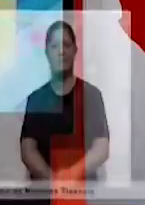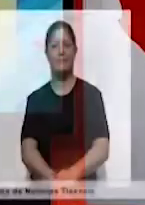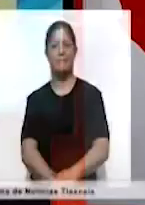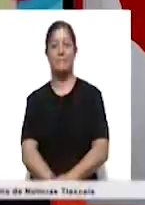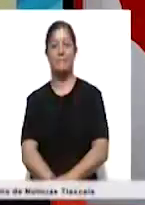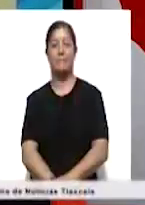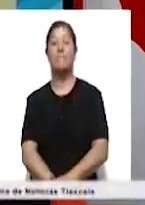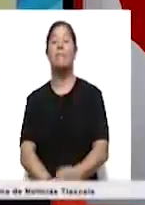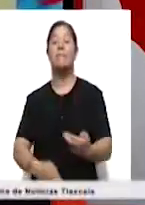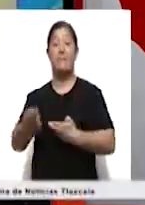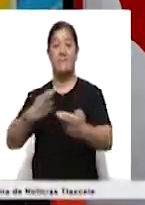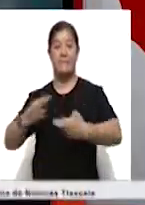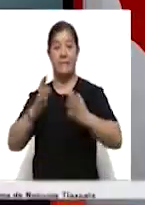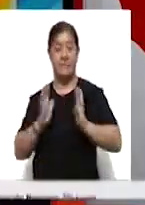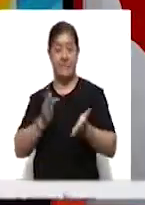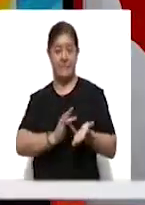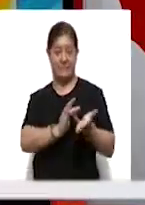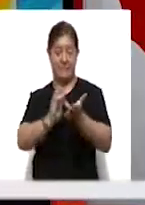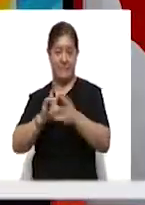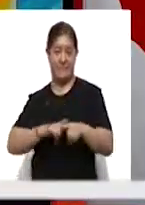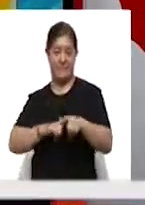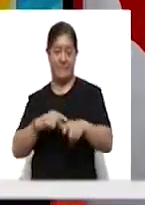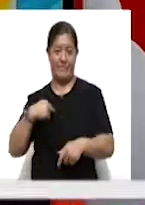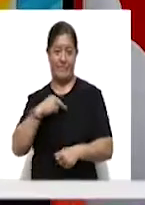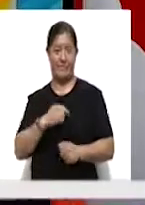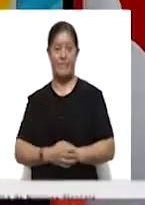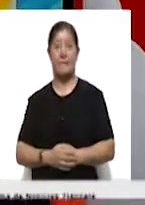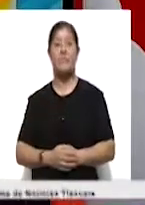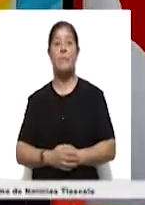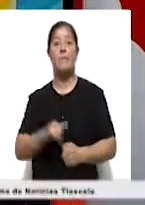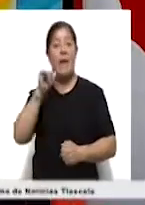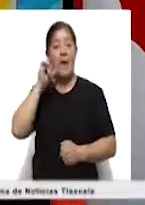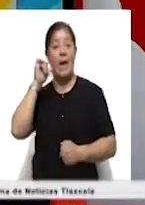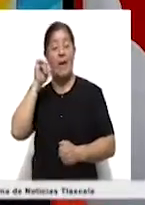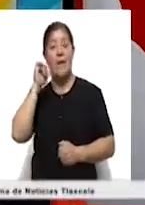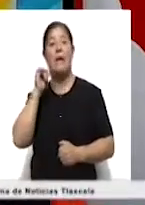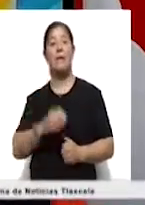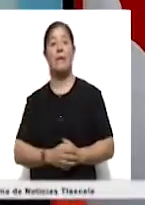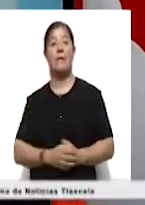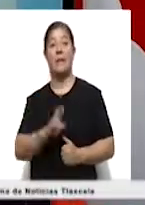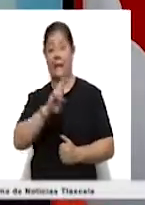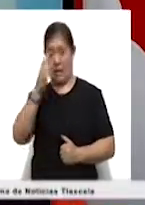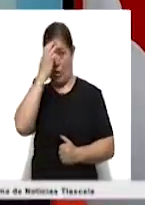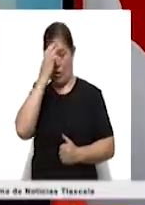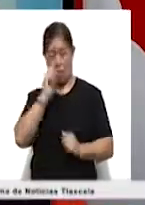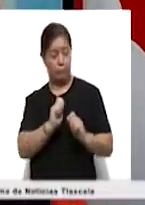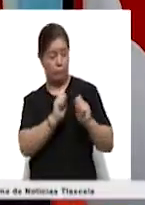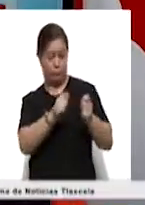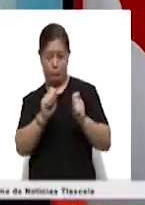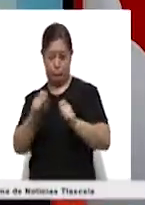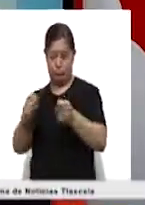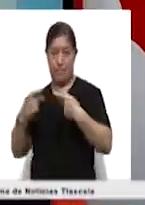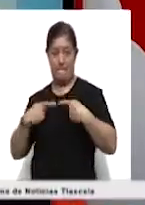Estamos de vuelta, gracias por continuar con nosotros, ayer se hizo entrega de reconocimientos a quienes de manera voluntaria han donado